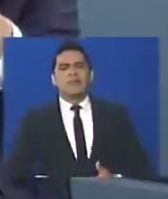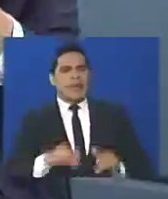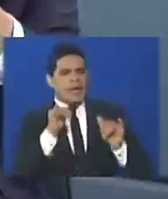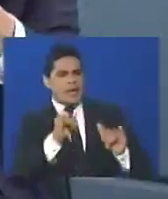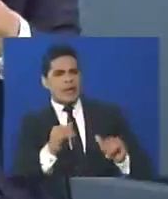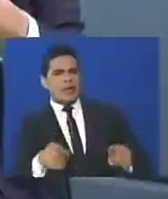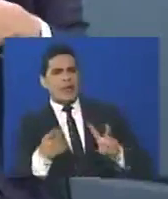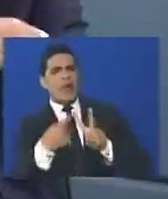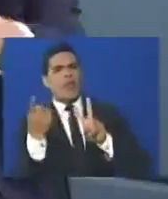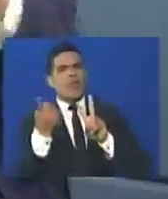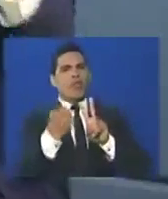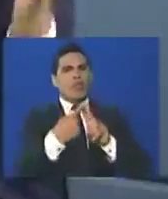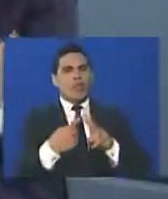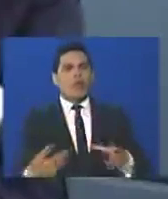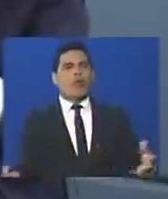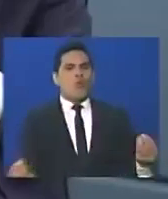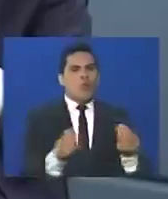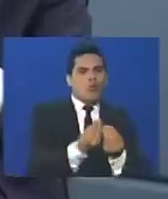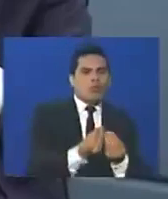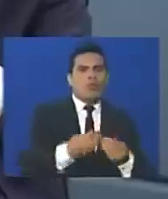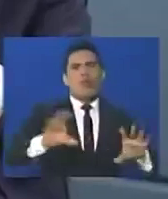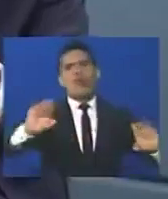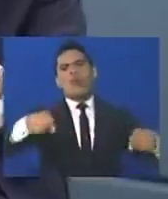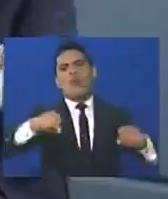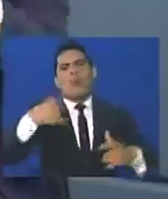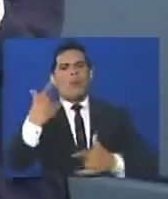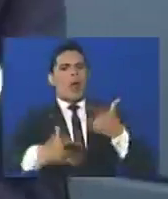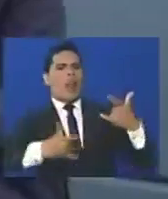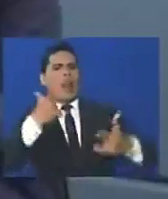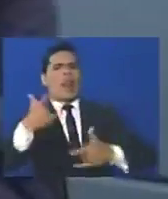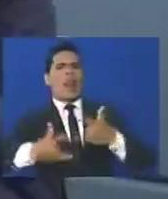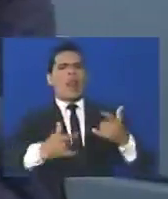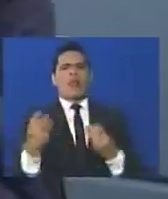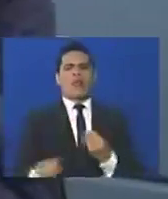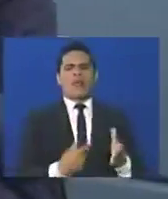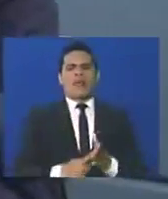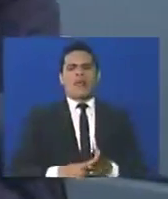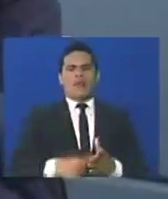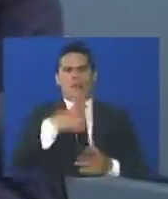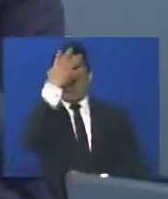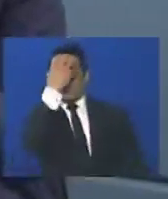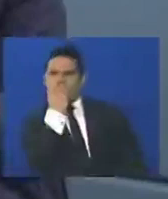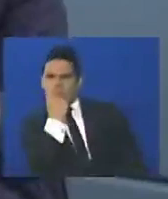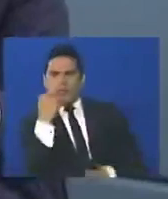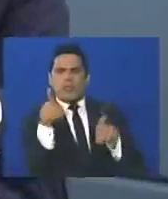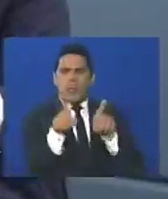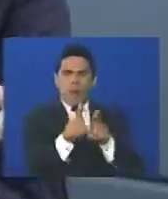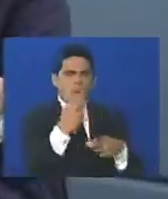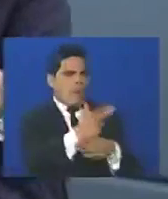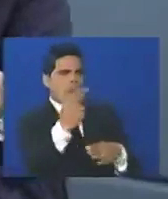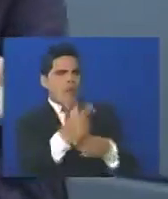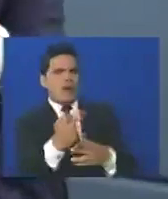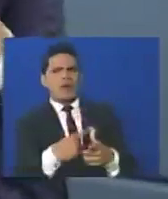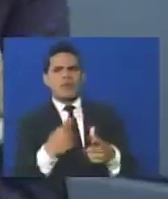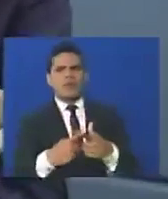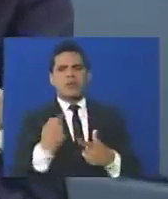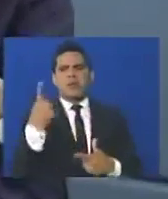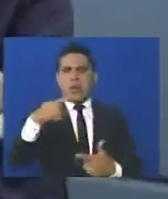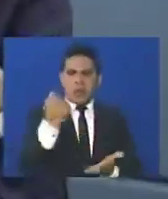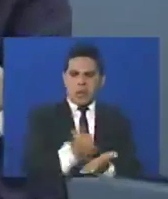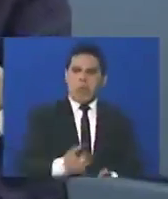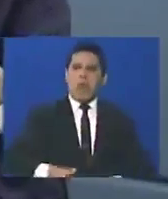actúan enllavados con unos malandros en unas motocicletas, con unas bandas de terroristas armados, y que estos tienen